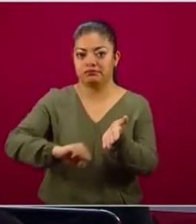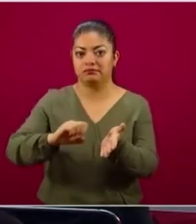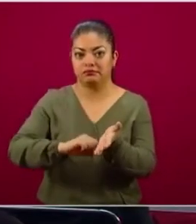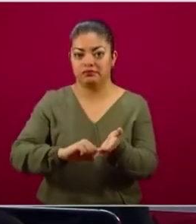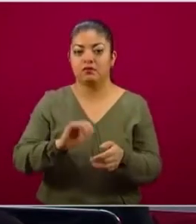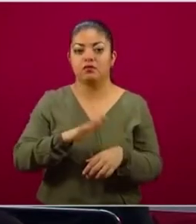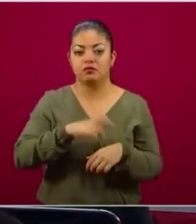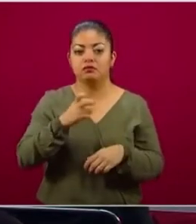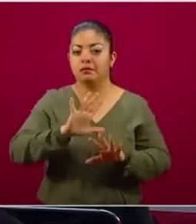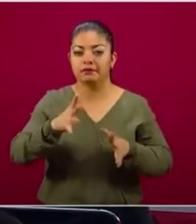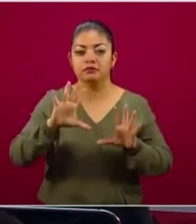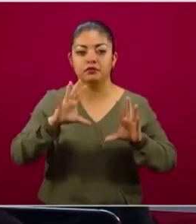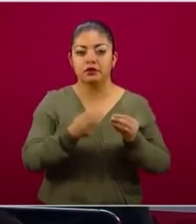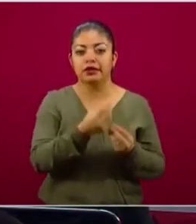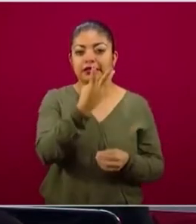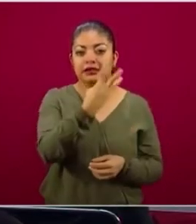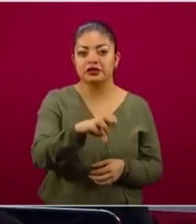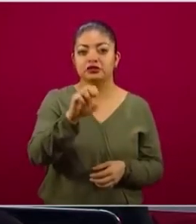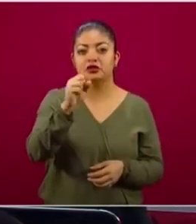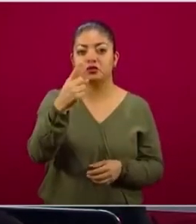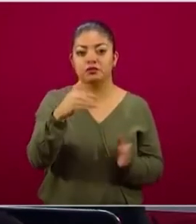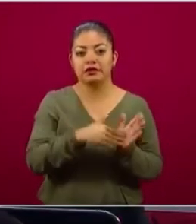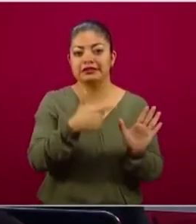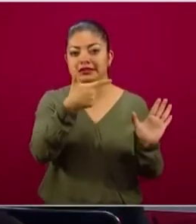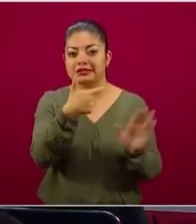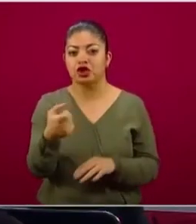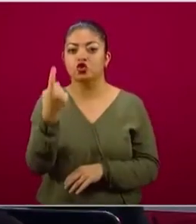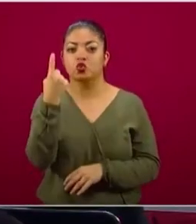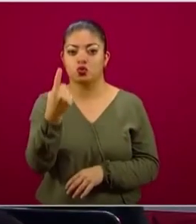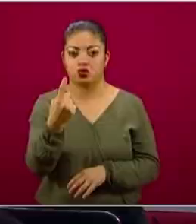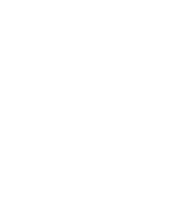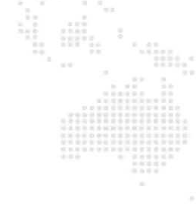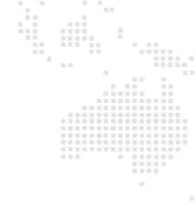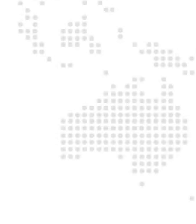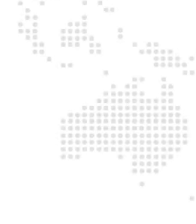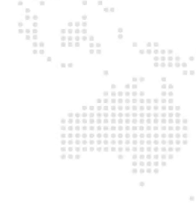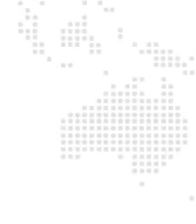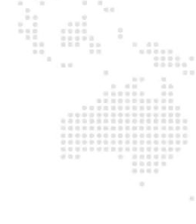un total de 361 mil 701. La siguiente.